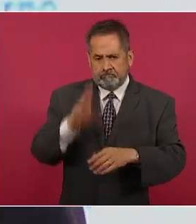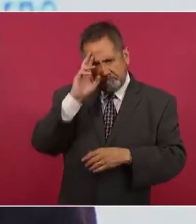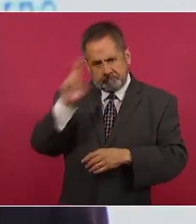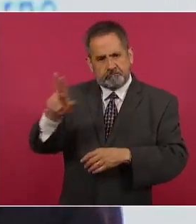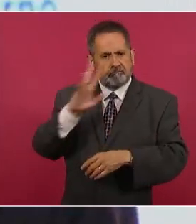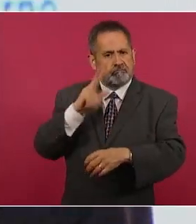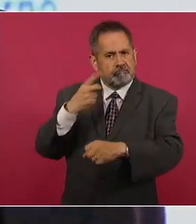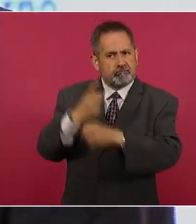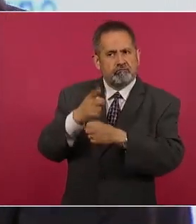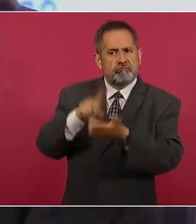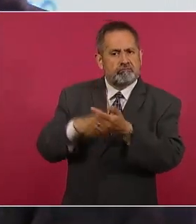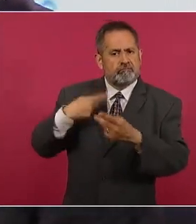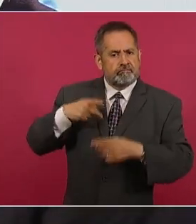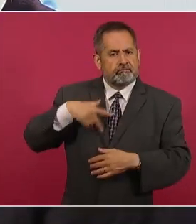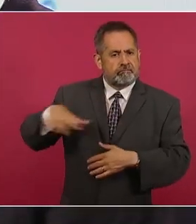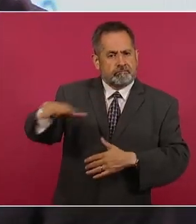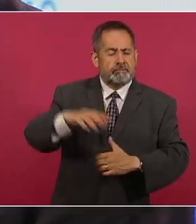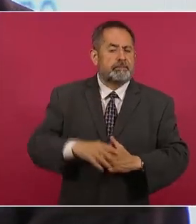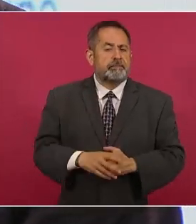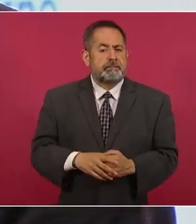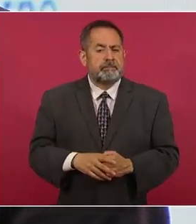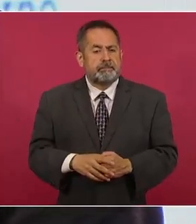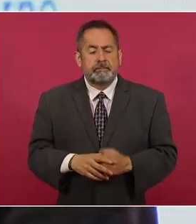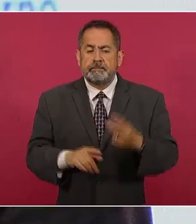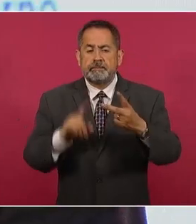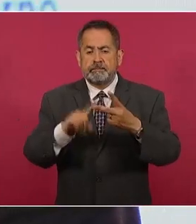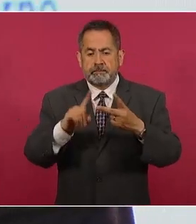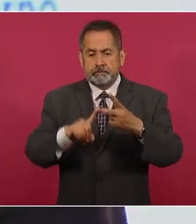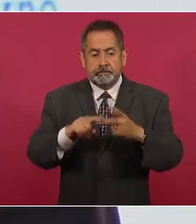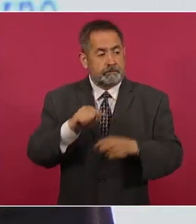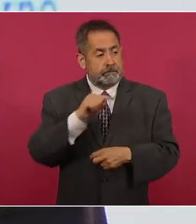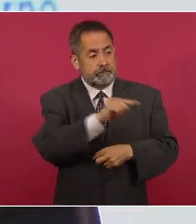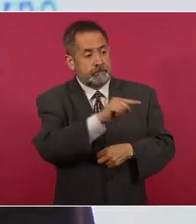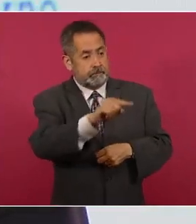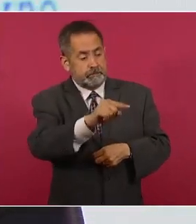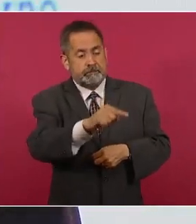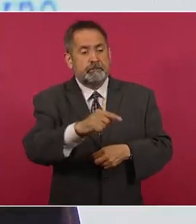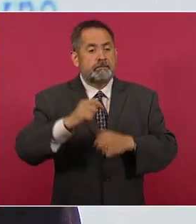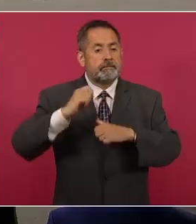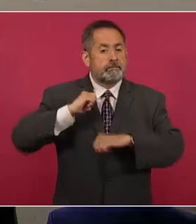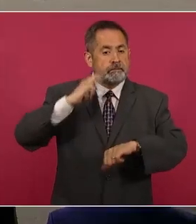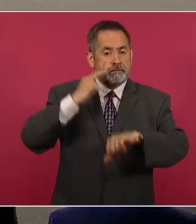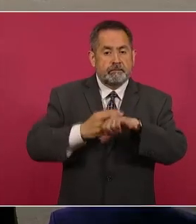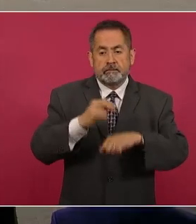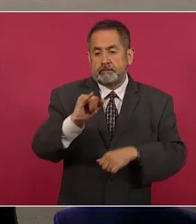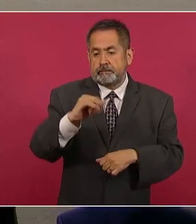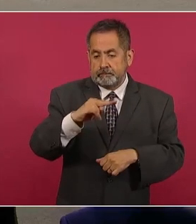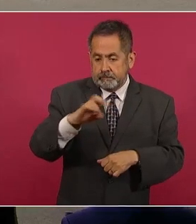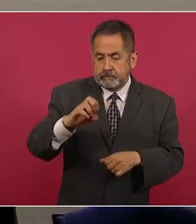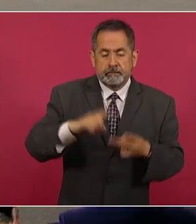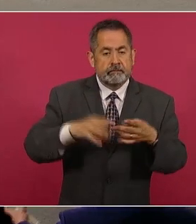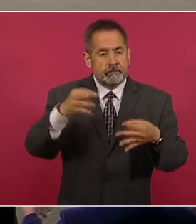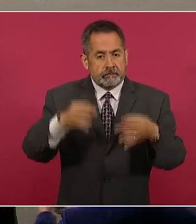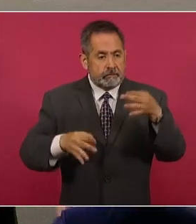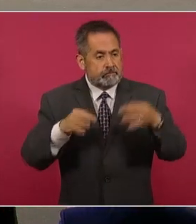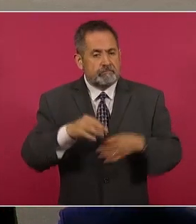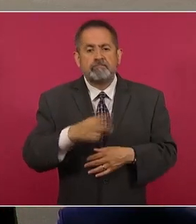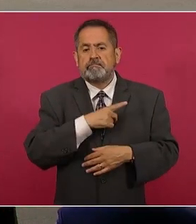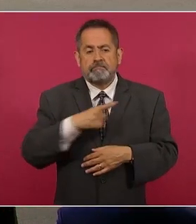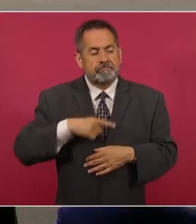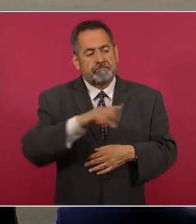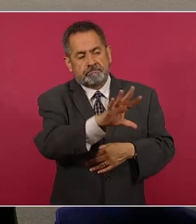2. Elegir autoridades administrativas y jurisdiccionales honestas e imparciales,